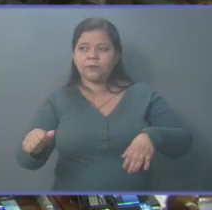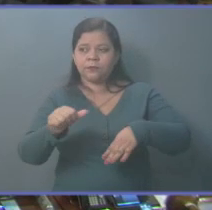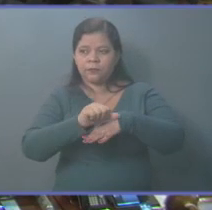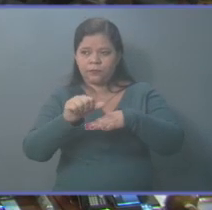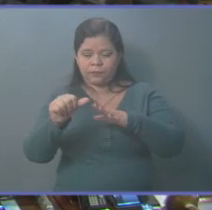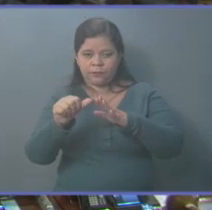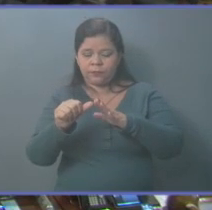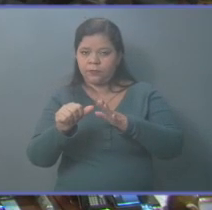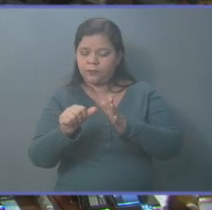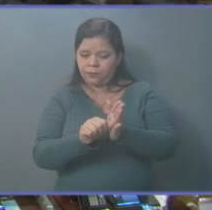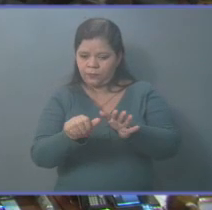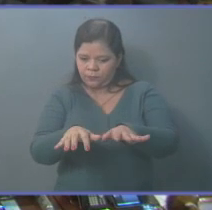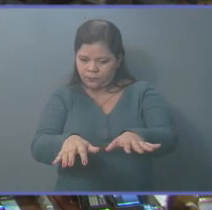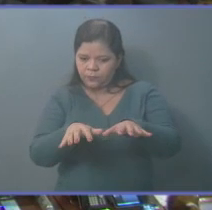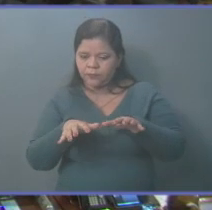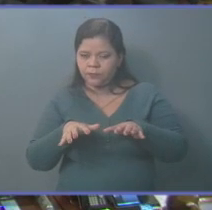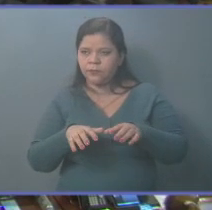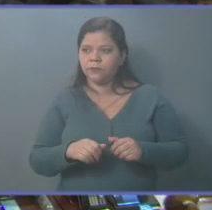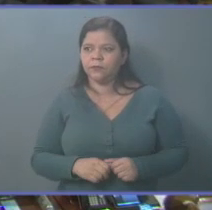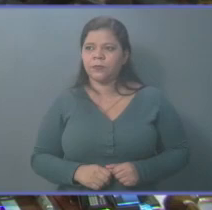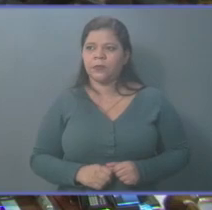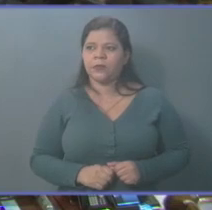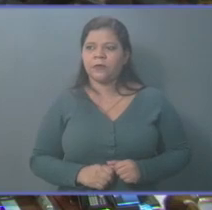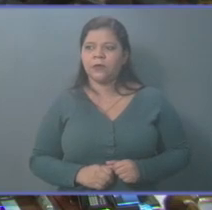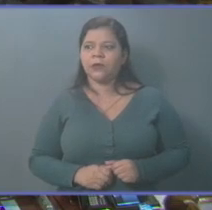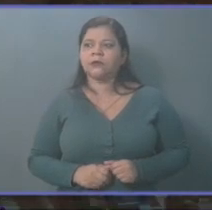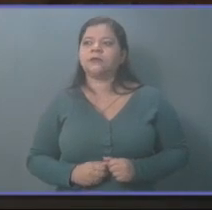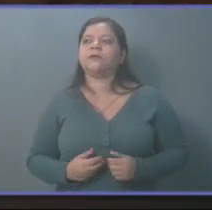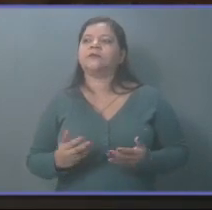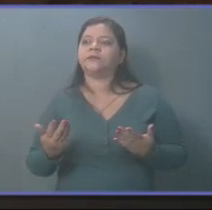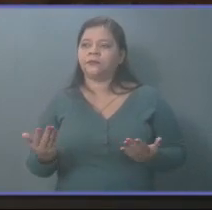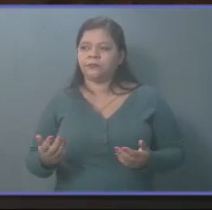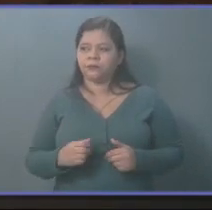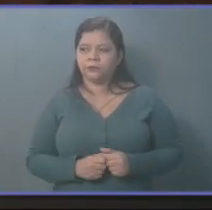para